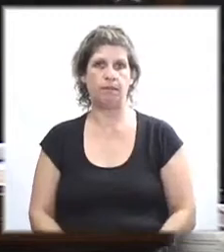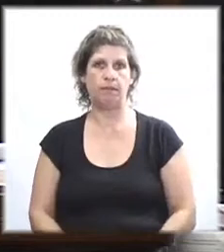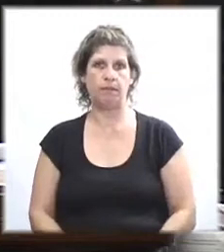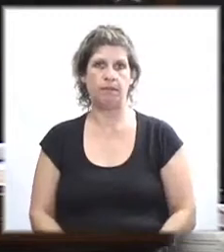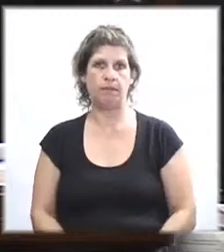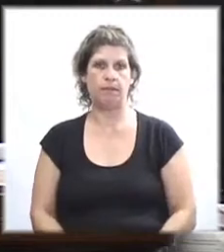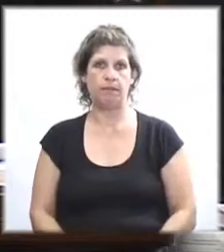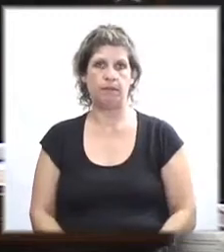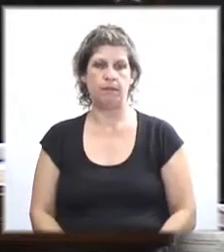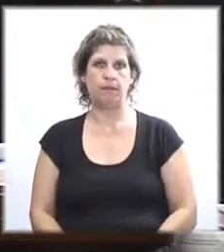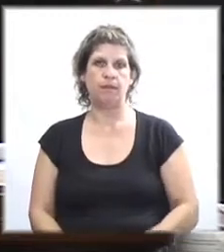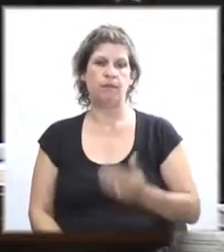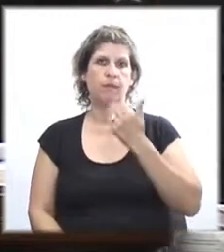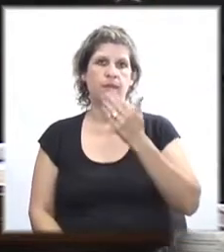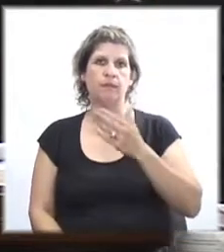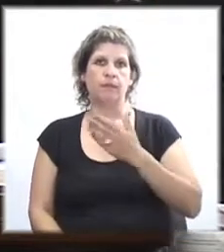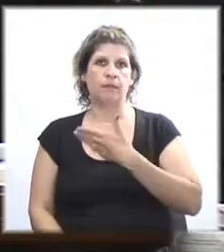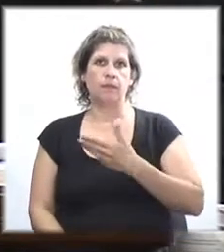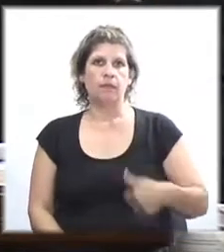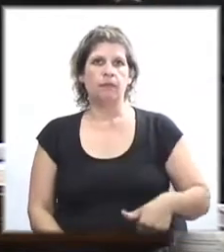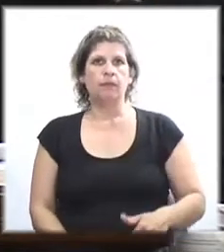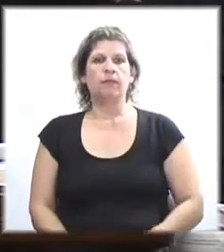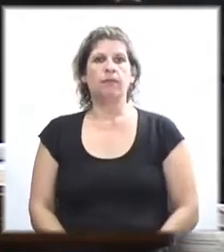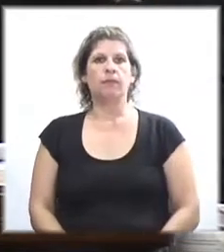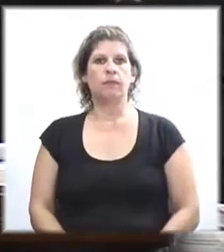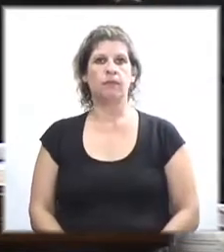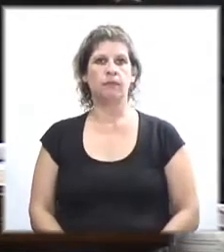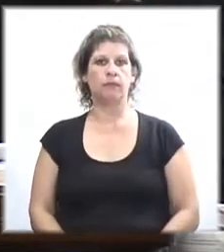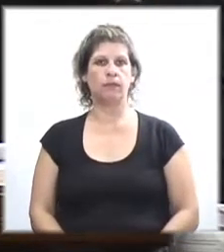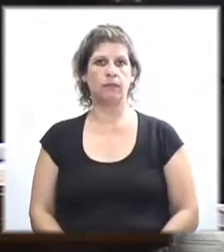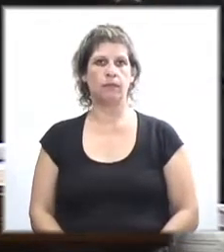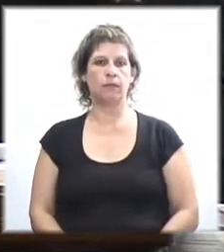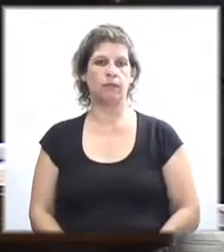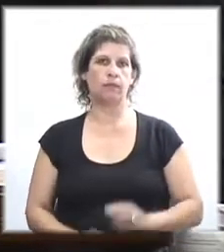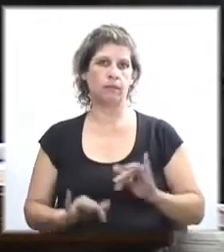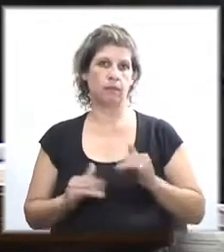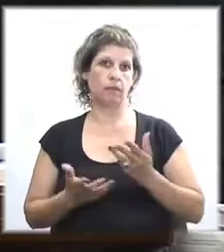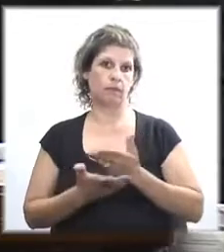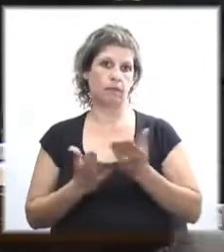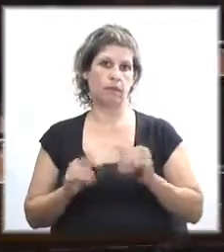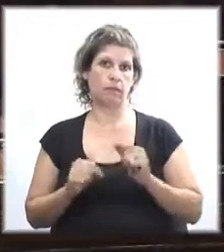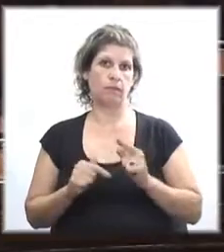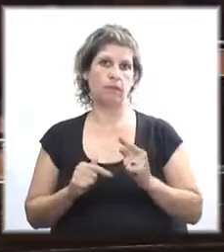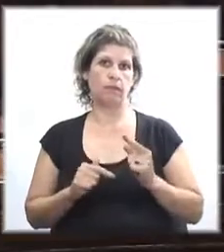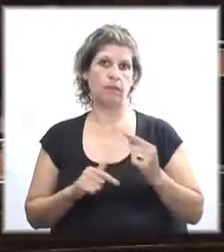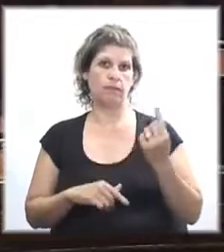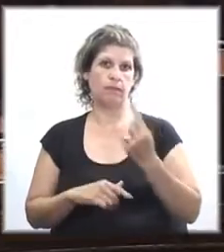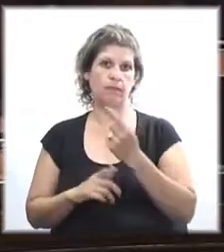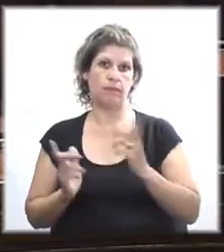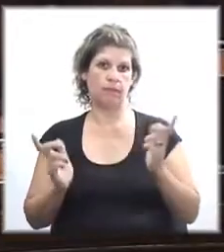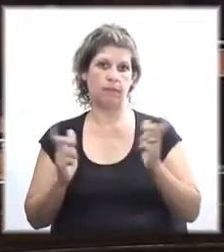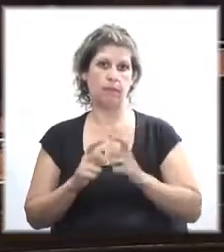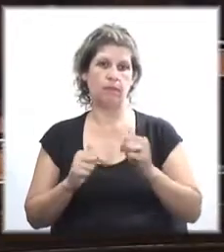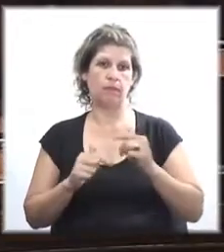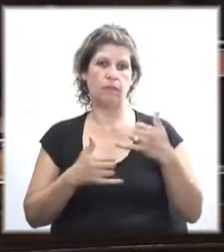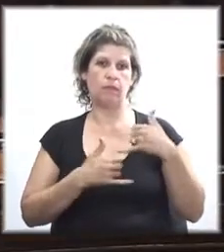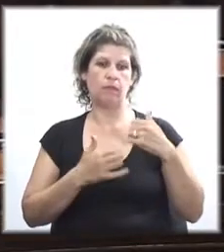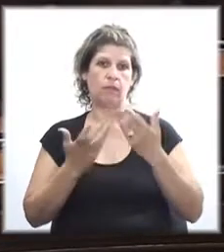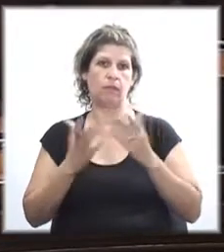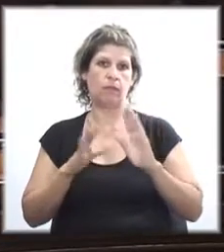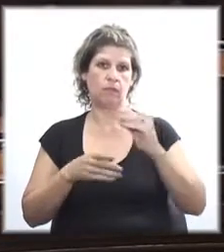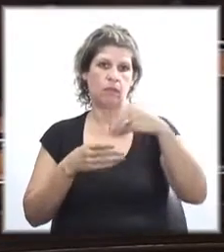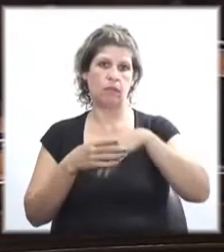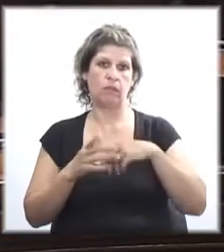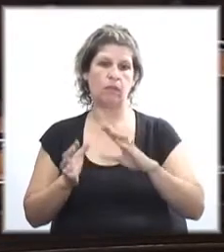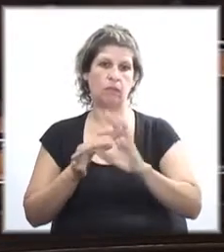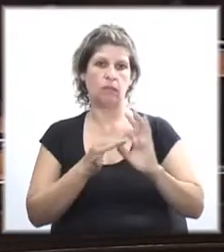Gracias Presidente. Como es público, en cada reunión que Cabildo Abierto tuvo dentro de la coalición